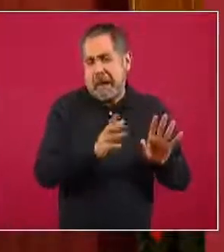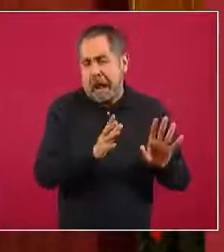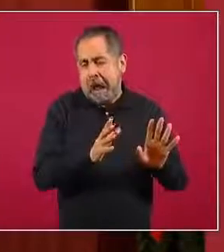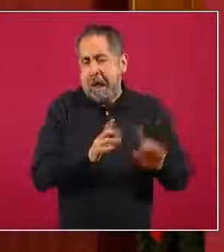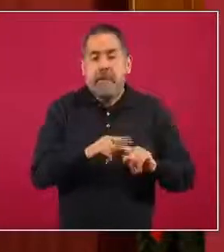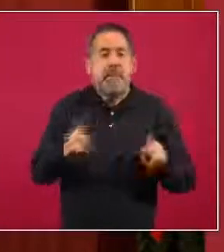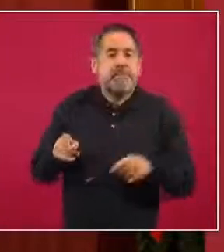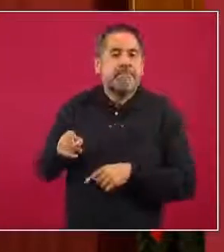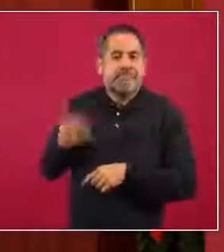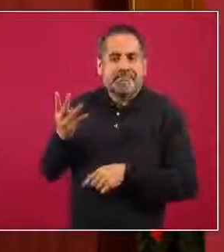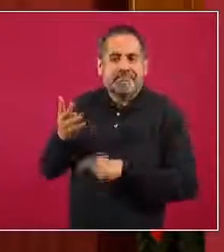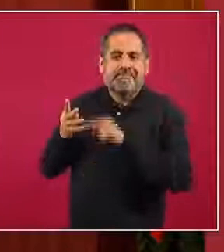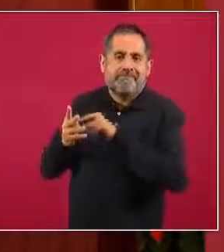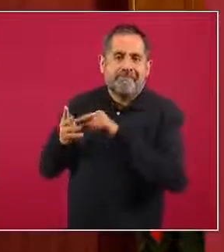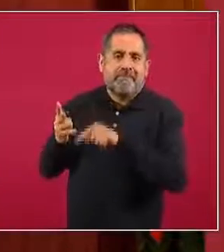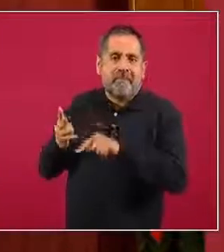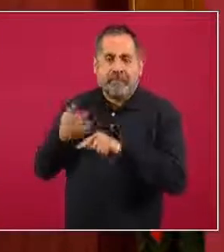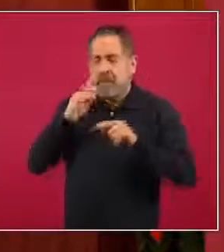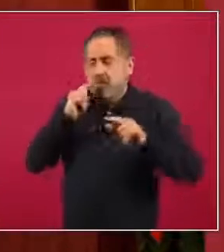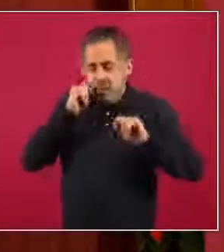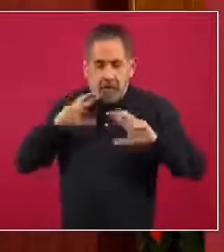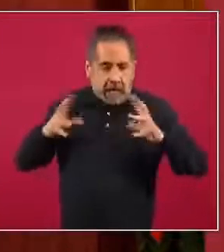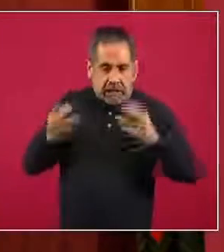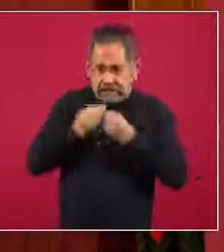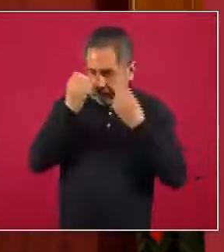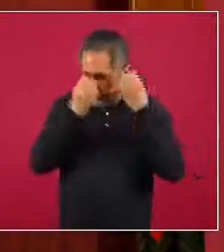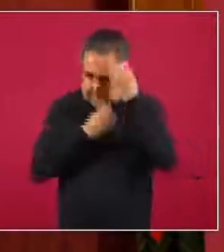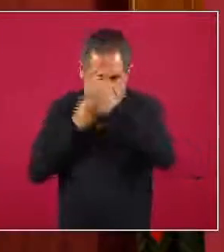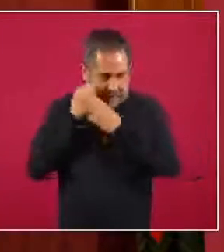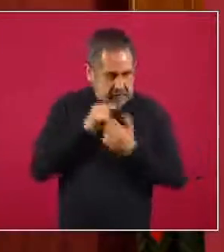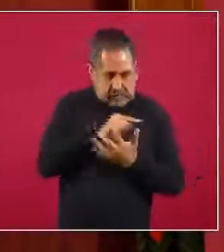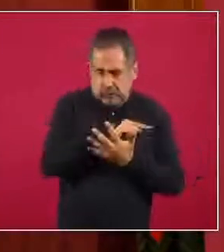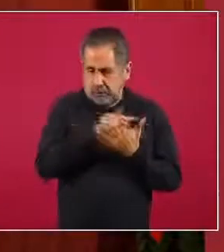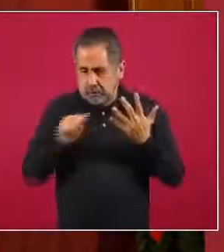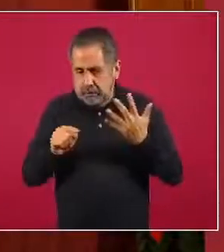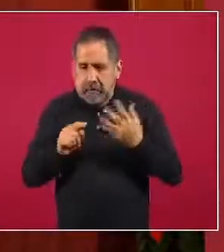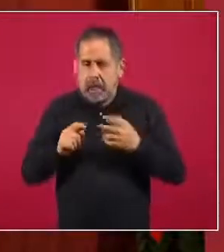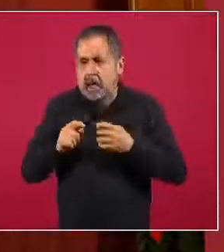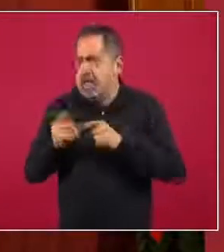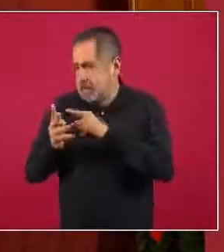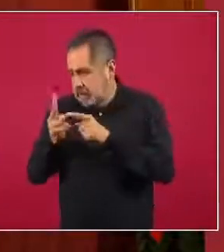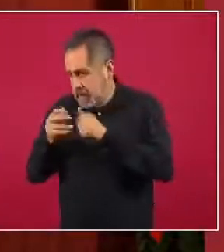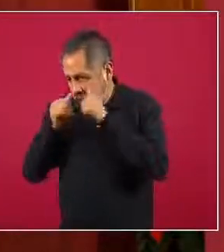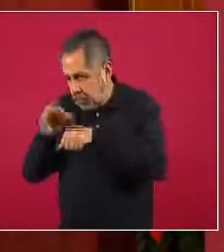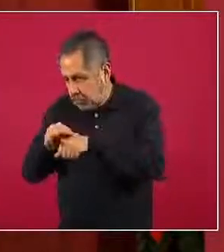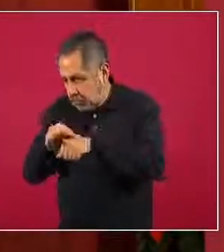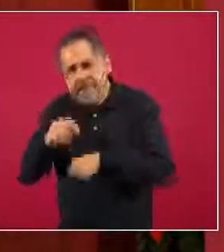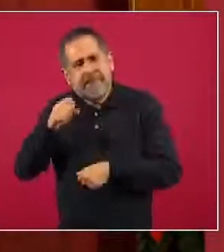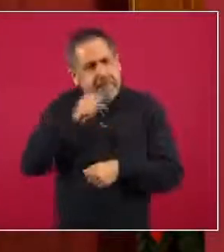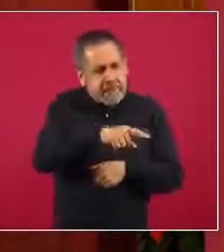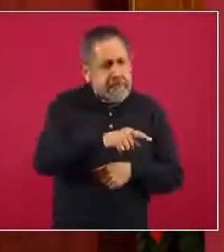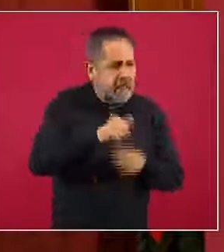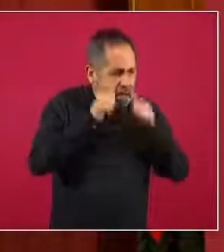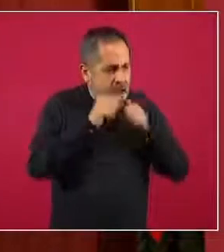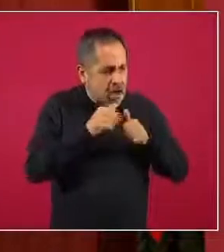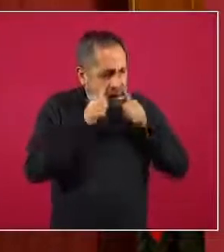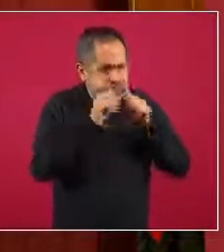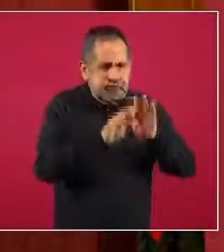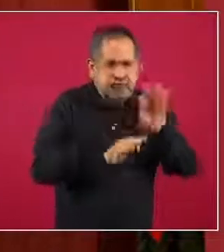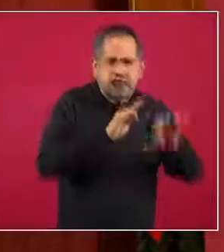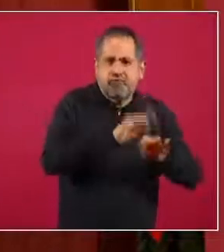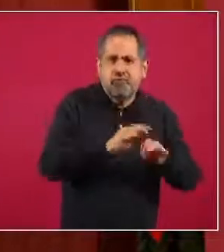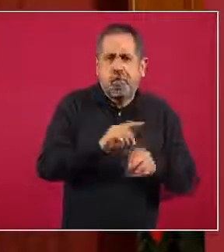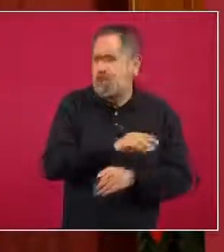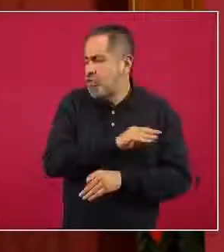importante siempre considerarlas a todas? Porque finalmente todas demandan atención médica y entonces todas necesitan obtener y